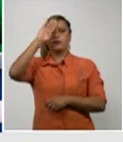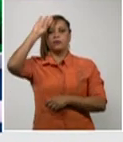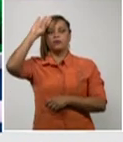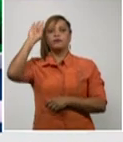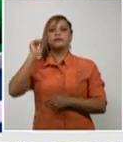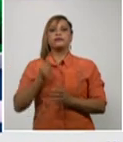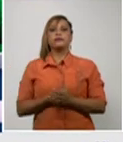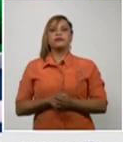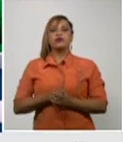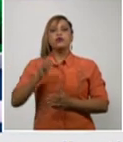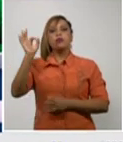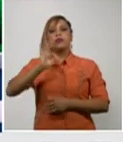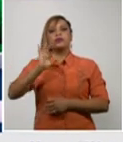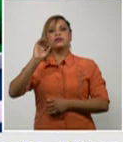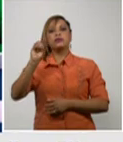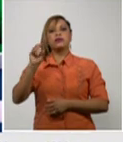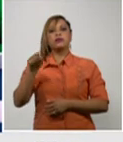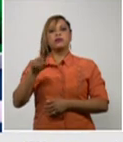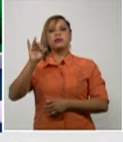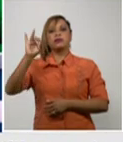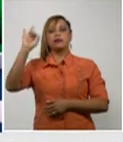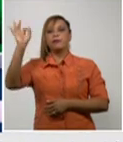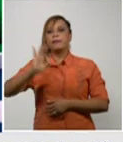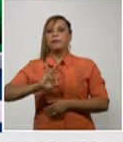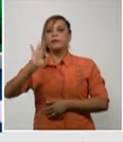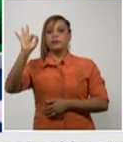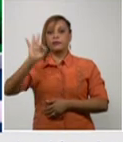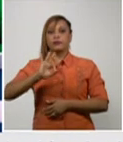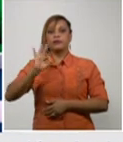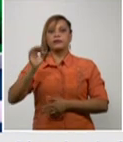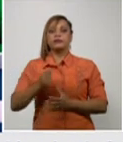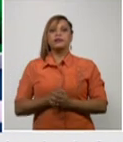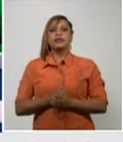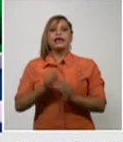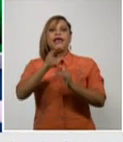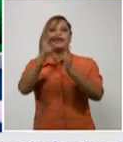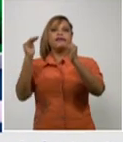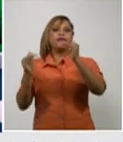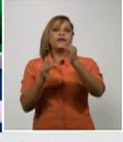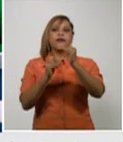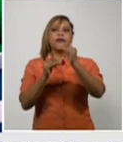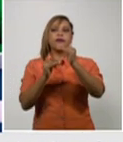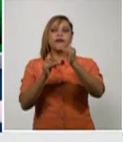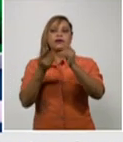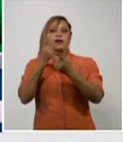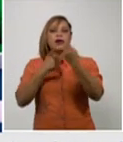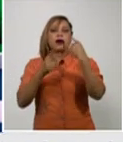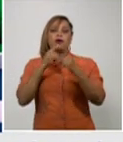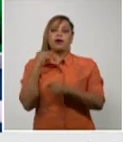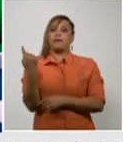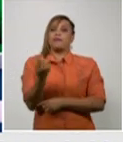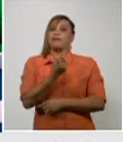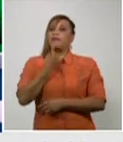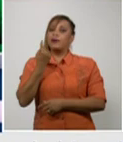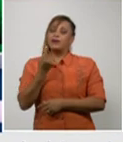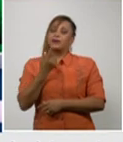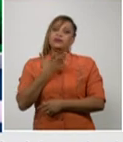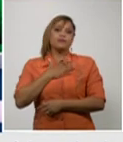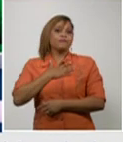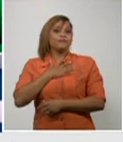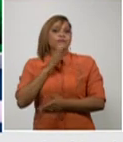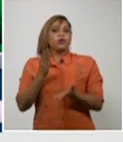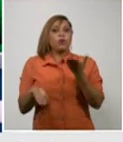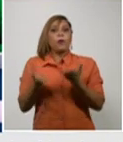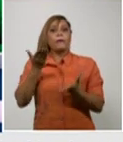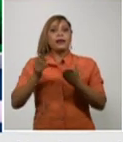letalidad de 0.7% inferior aunque para nosotros muy elevada comparada con el